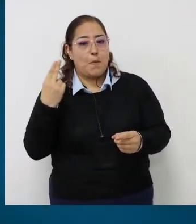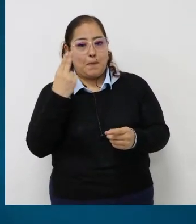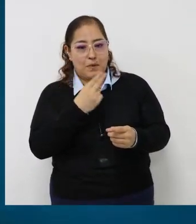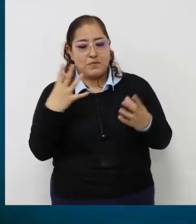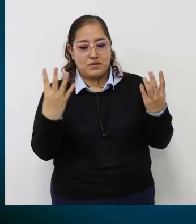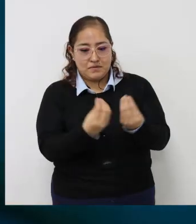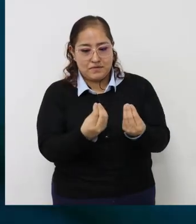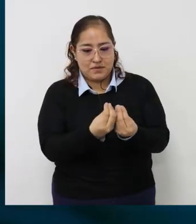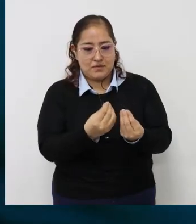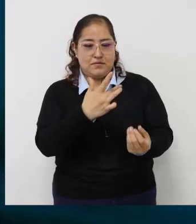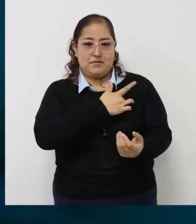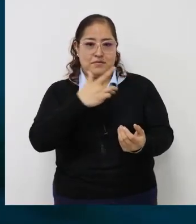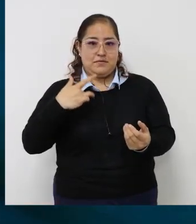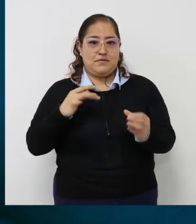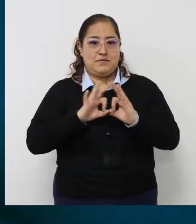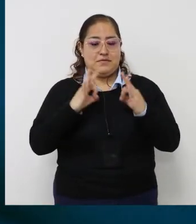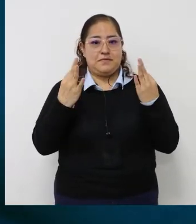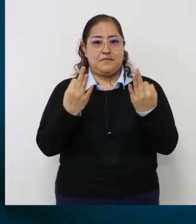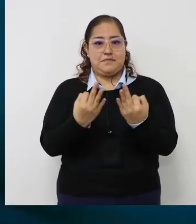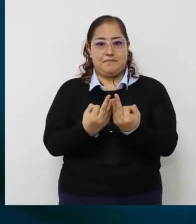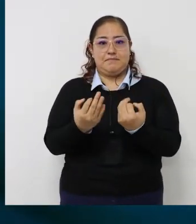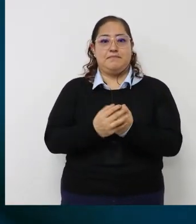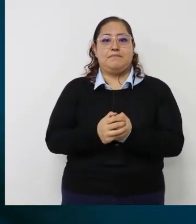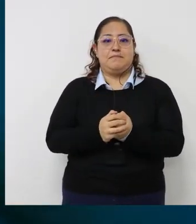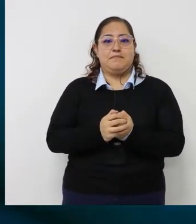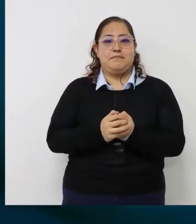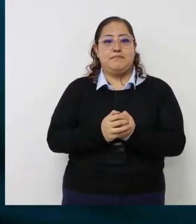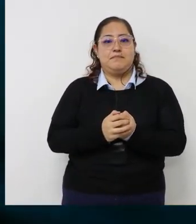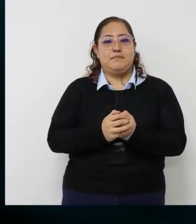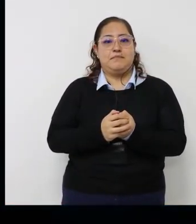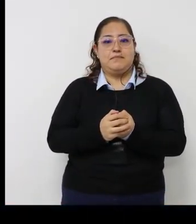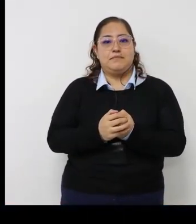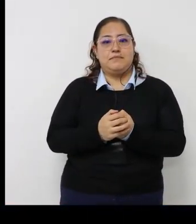Su salud es un compromiso asumimos. Su salud es compromiso Su Su